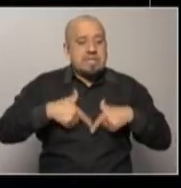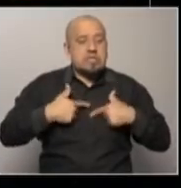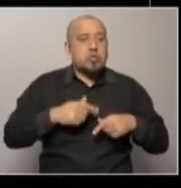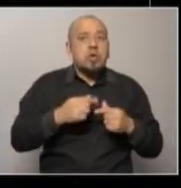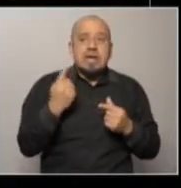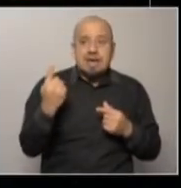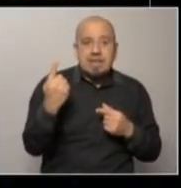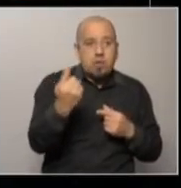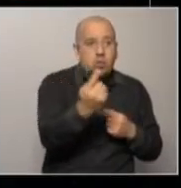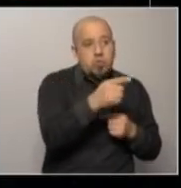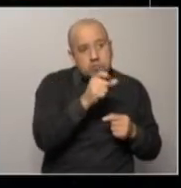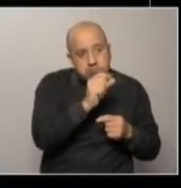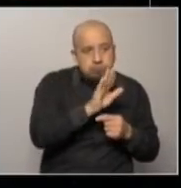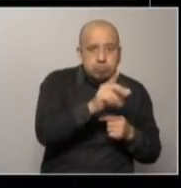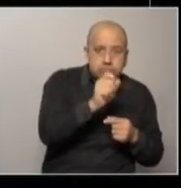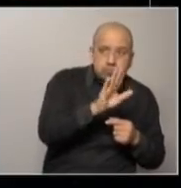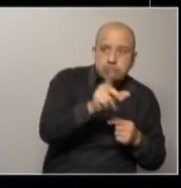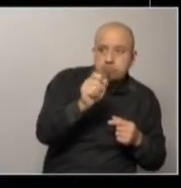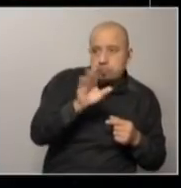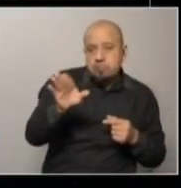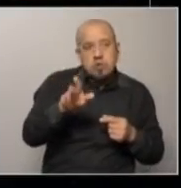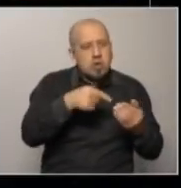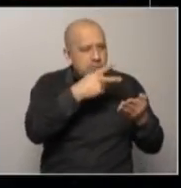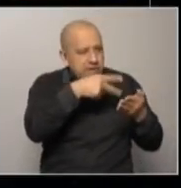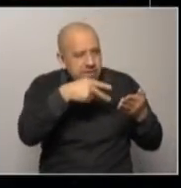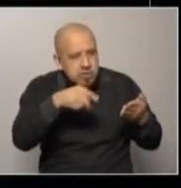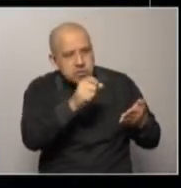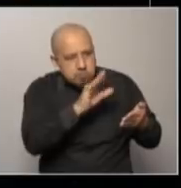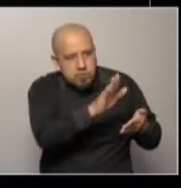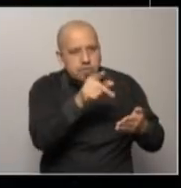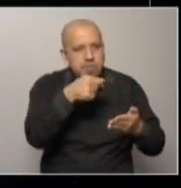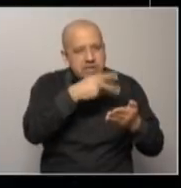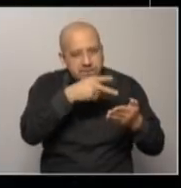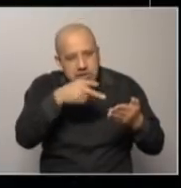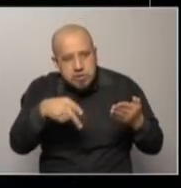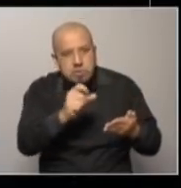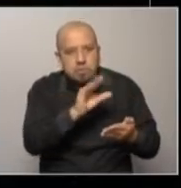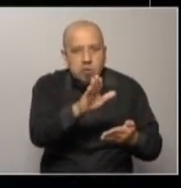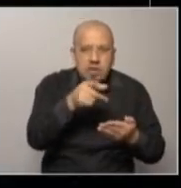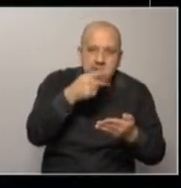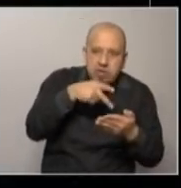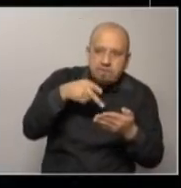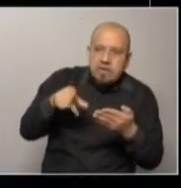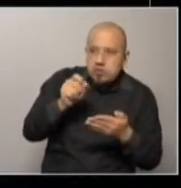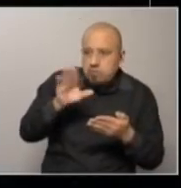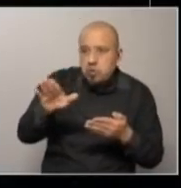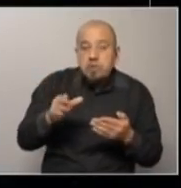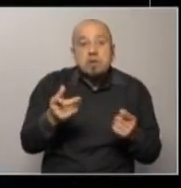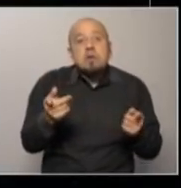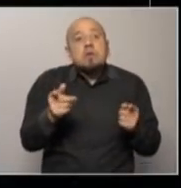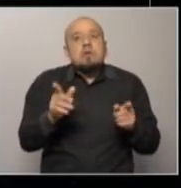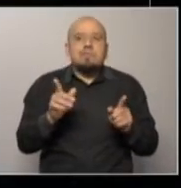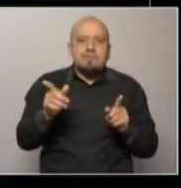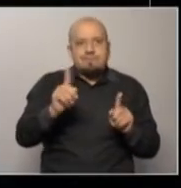ajustar. Inclusive hubo algunas reuniones muy importantes donde, bueno, finalmente, no todos quedaron conformes, pero bueno,